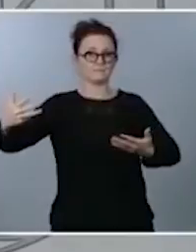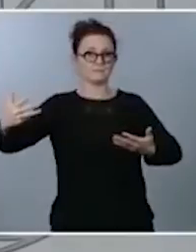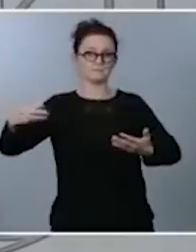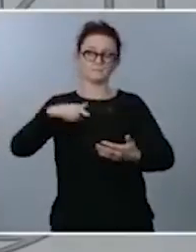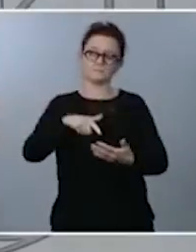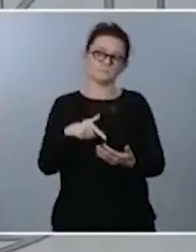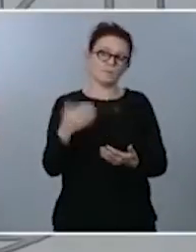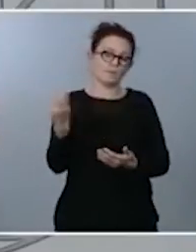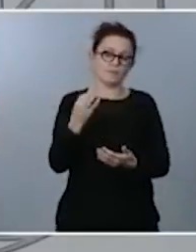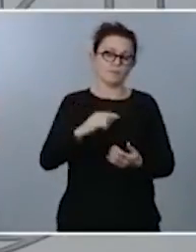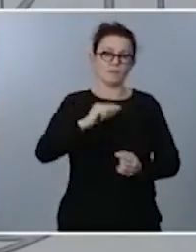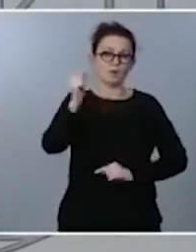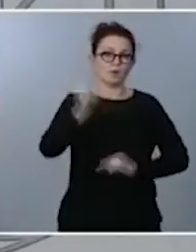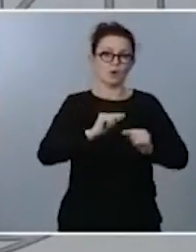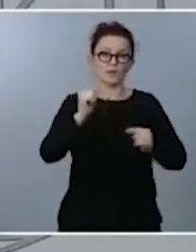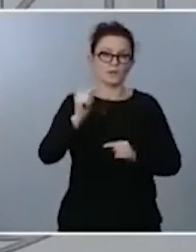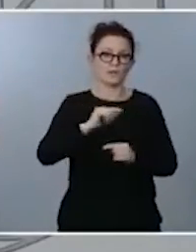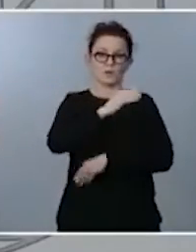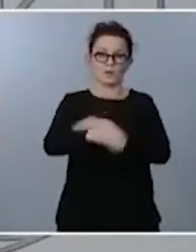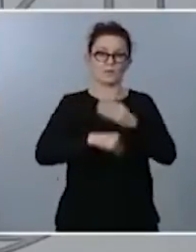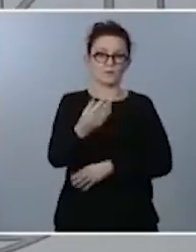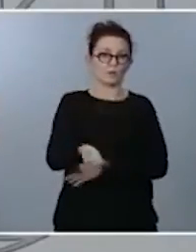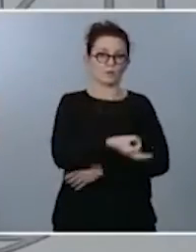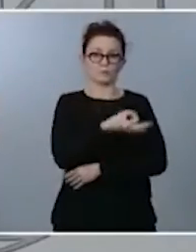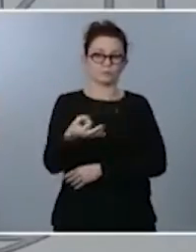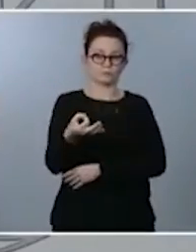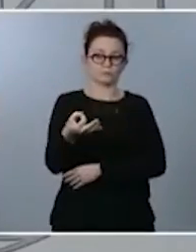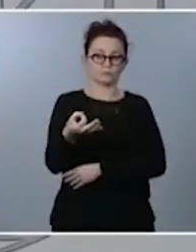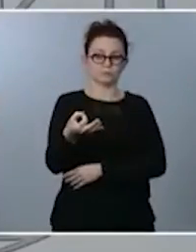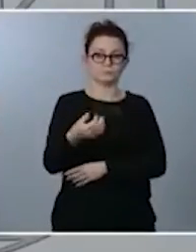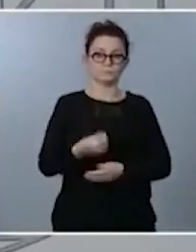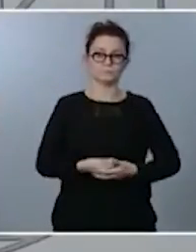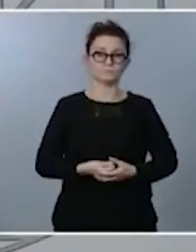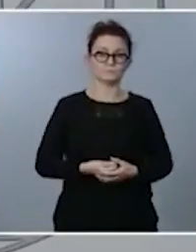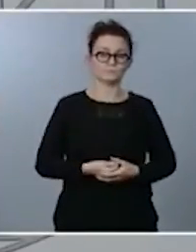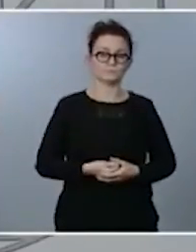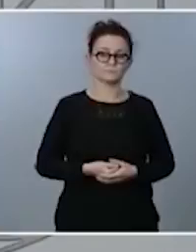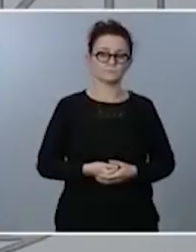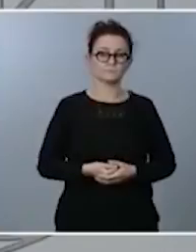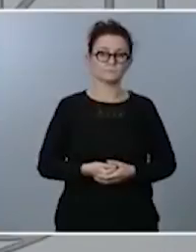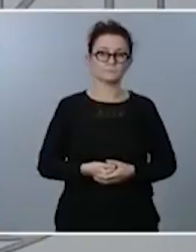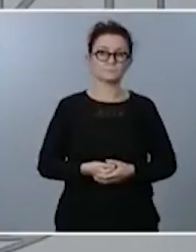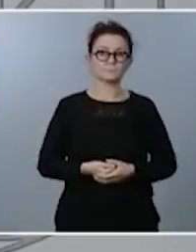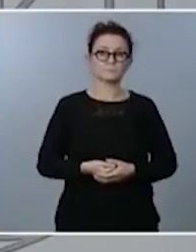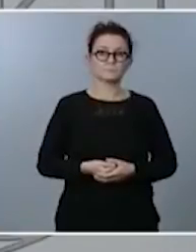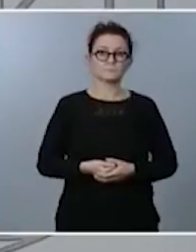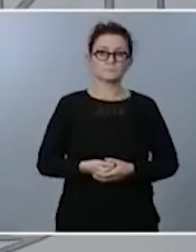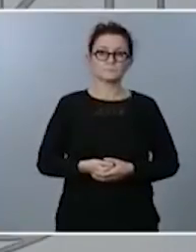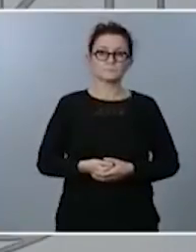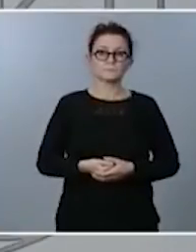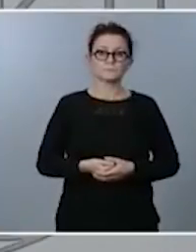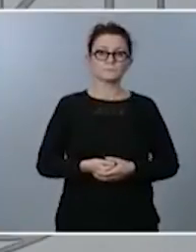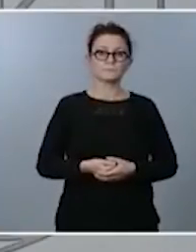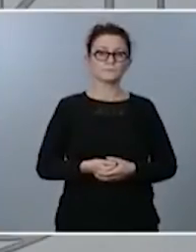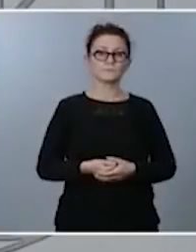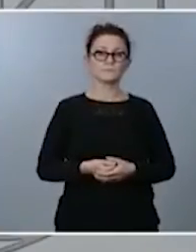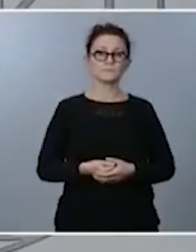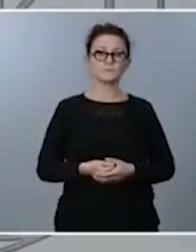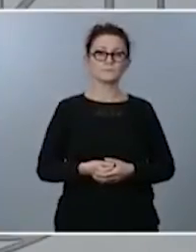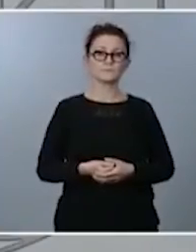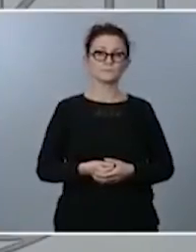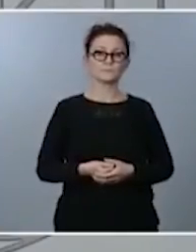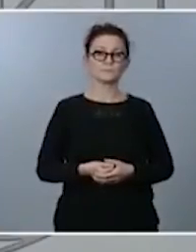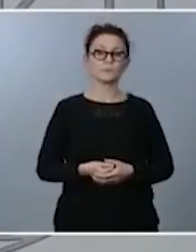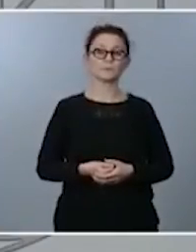y por tanto lo iremos corrigiendo en la medida de esas recomendaciones respecto a las medidas de